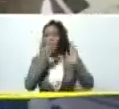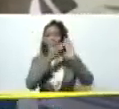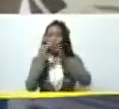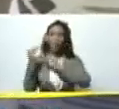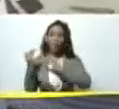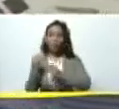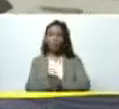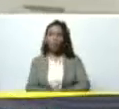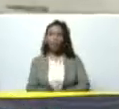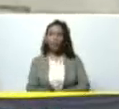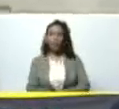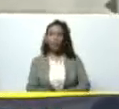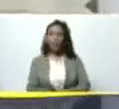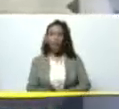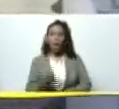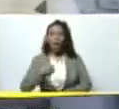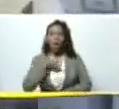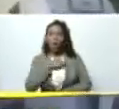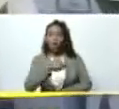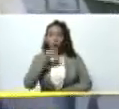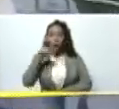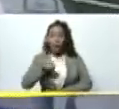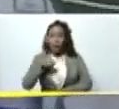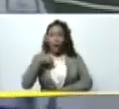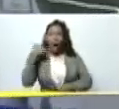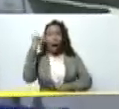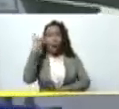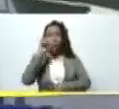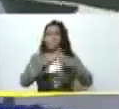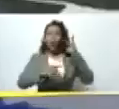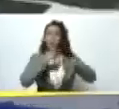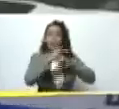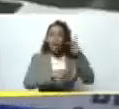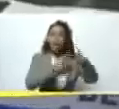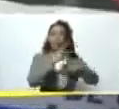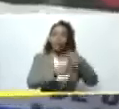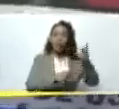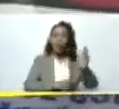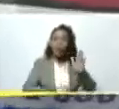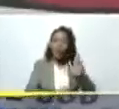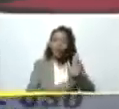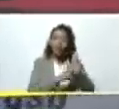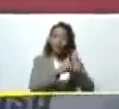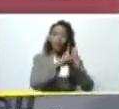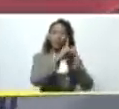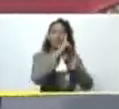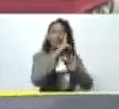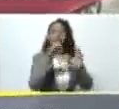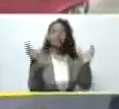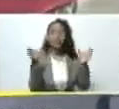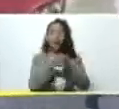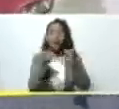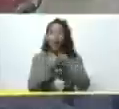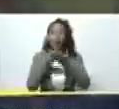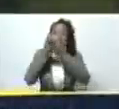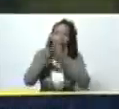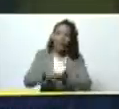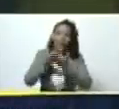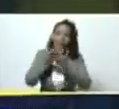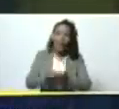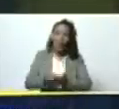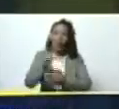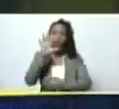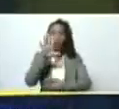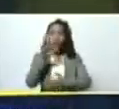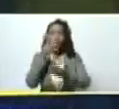estamos en un proceso de desarrollo de sacos de 1 kilo de 5